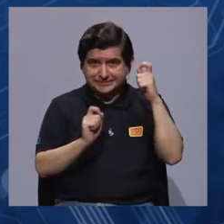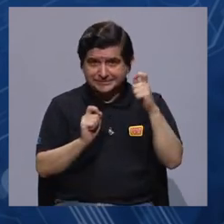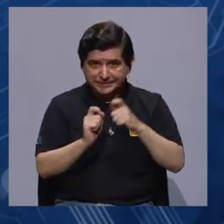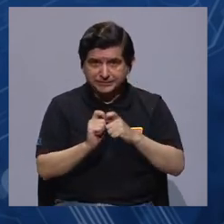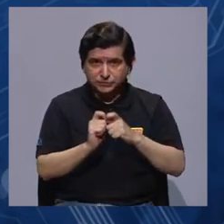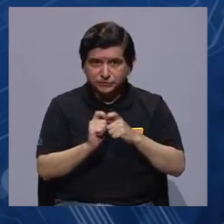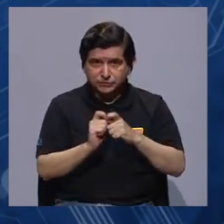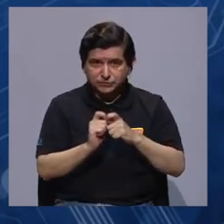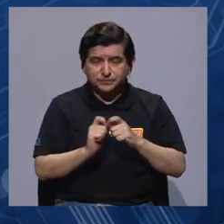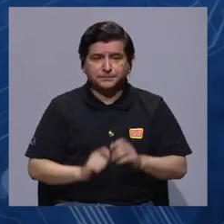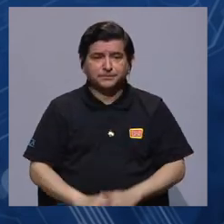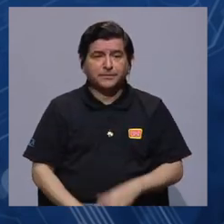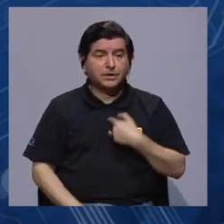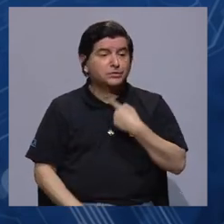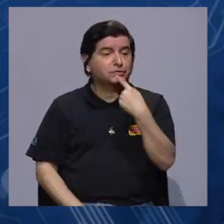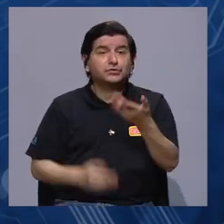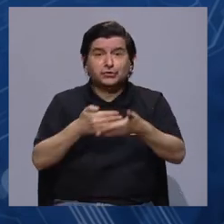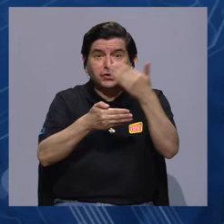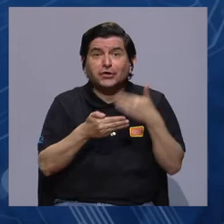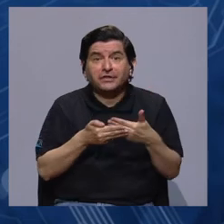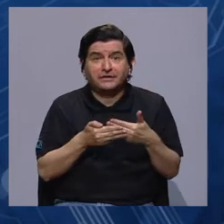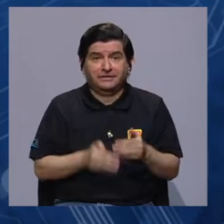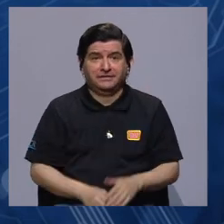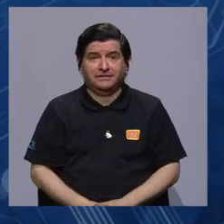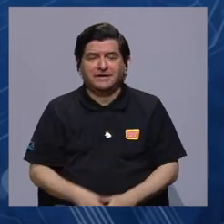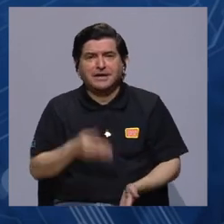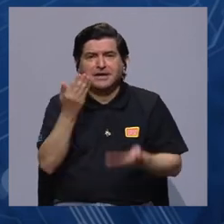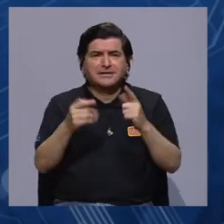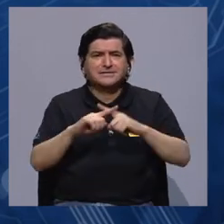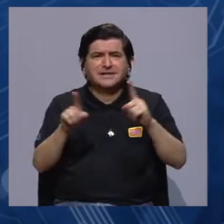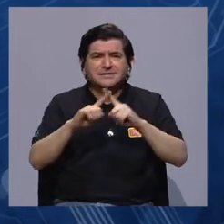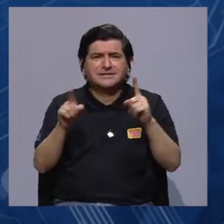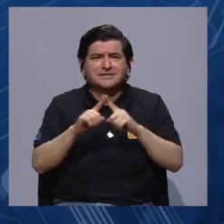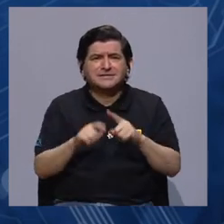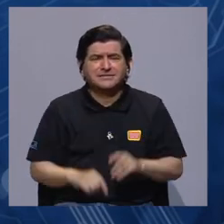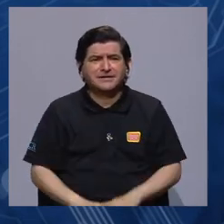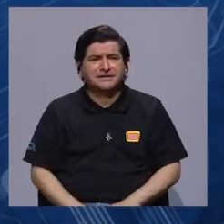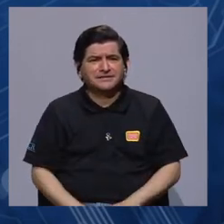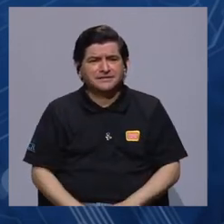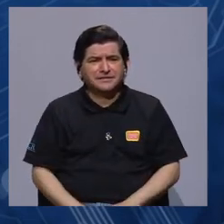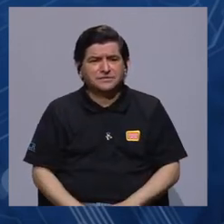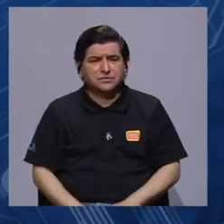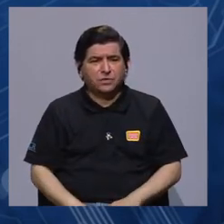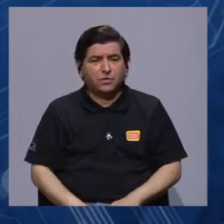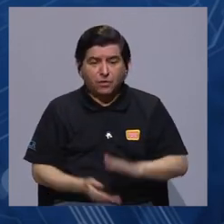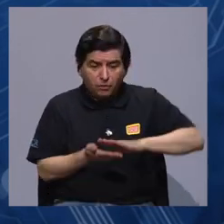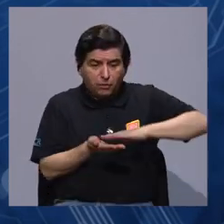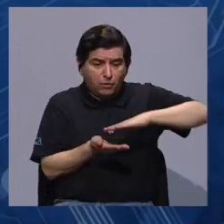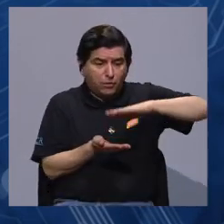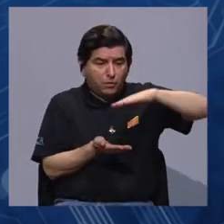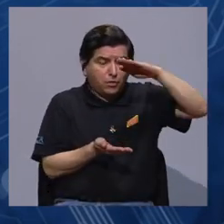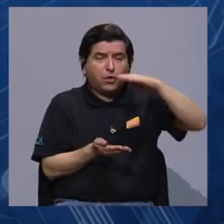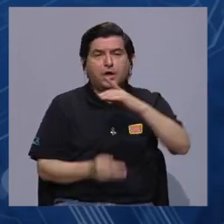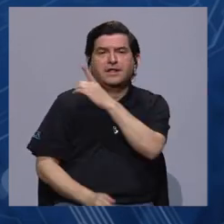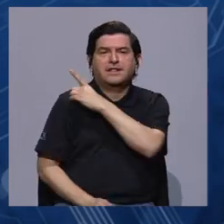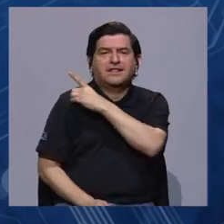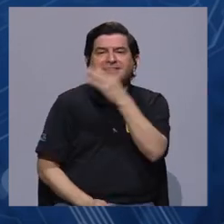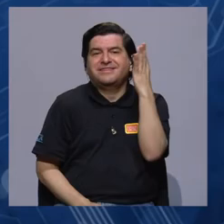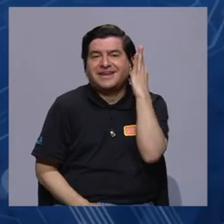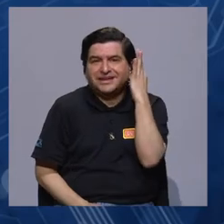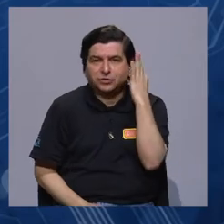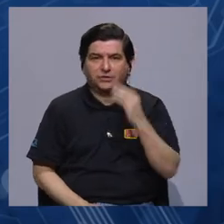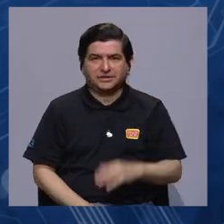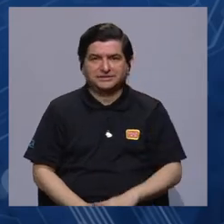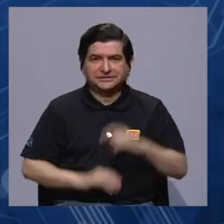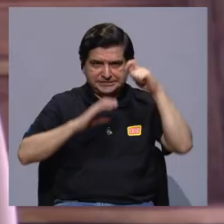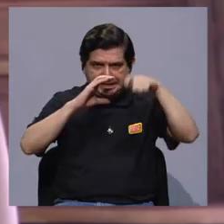Sí, justamente eso que les comentaba, ¿no? Como que hay muchas... Hoy en día ha crecido el número de